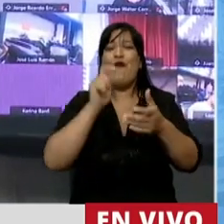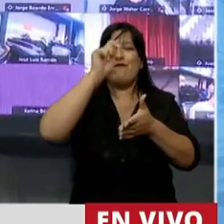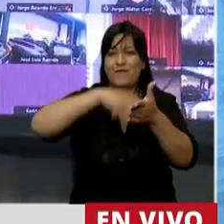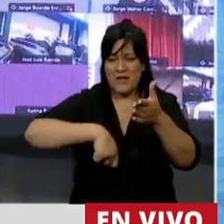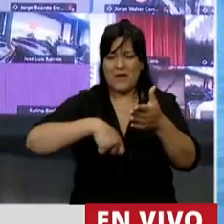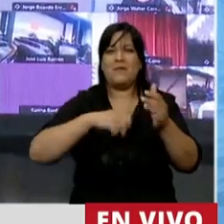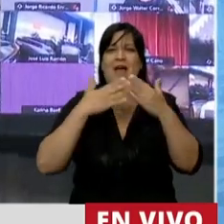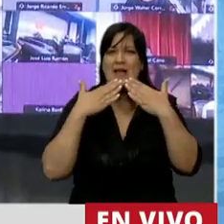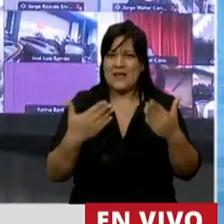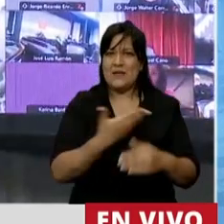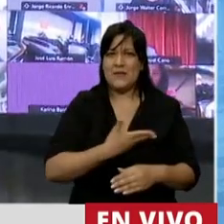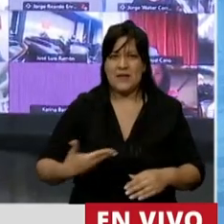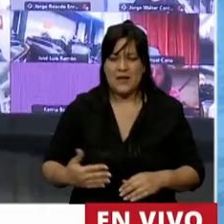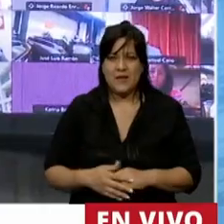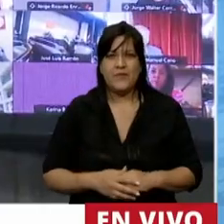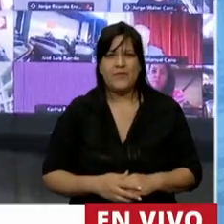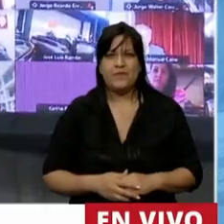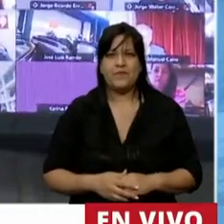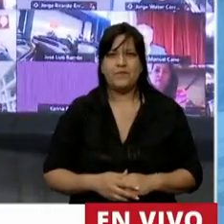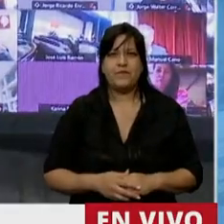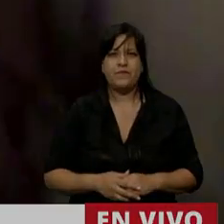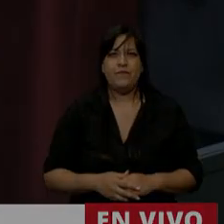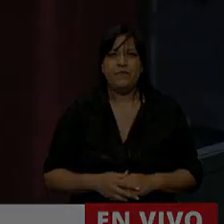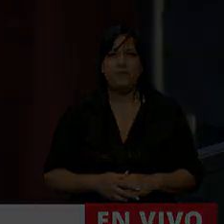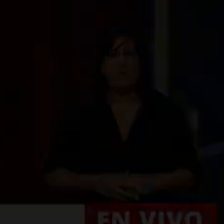del proyecto. Gracias presidente. Gracias diputada Camaño.